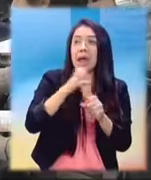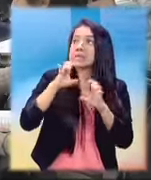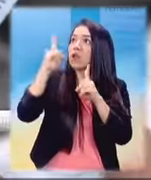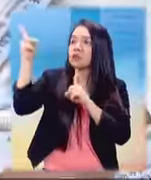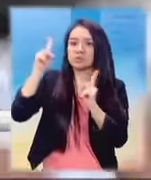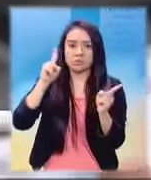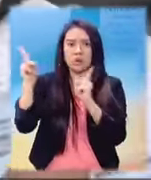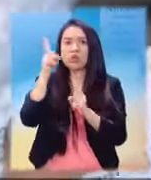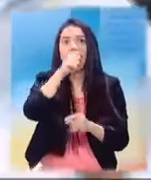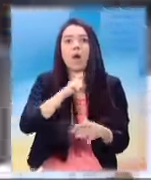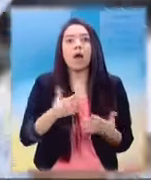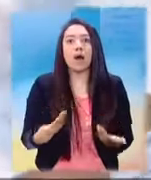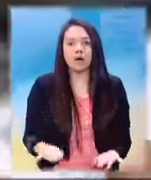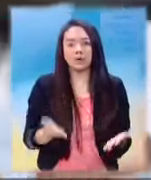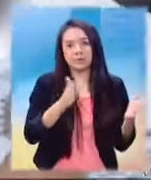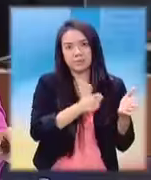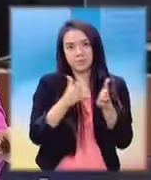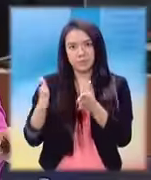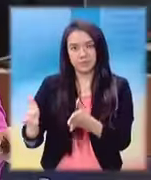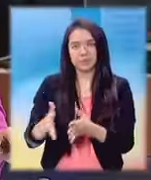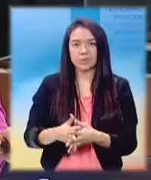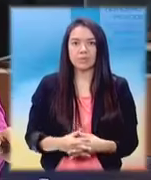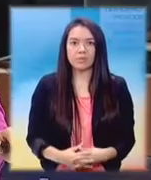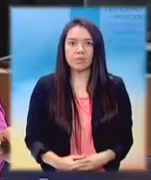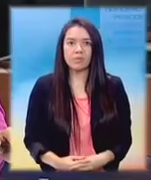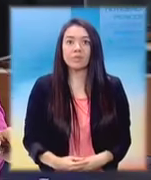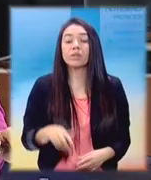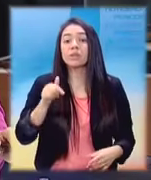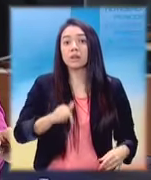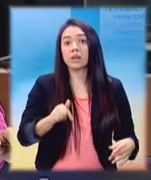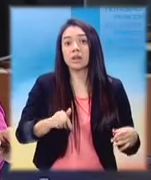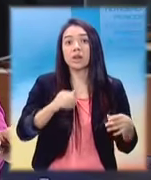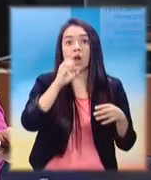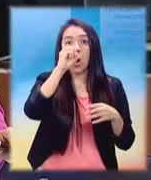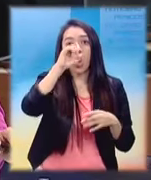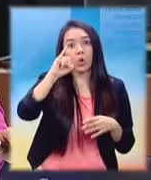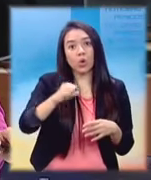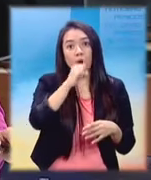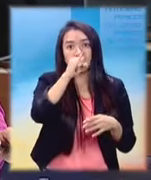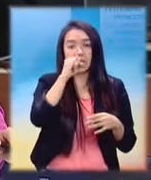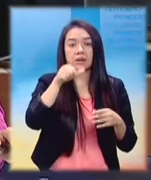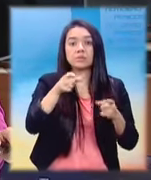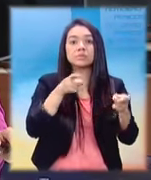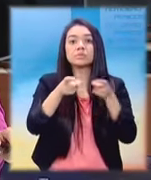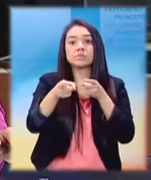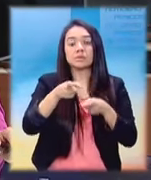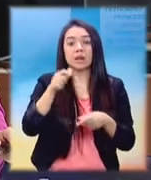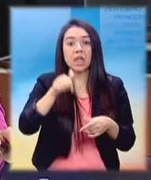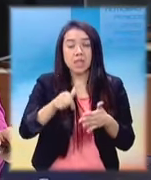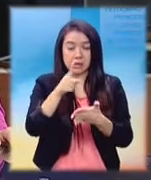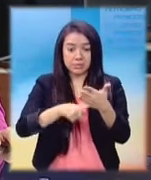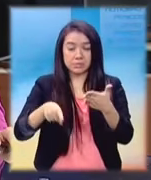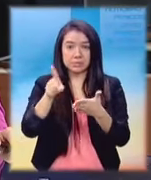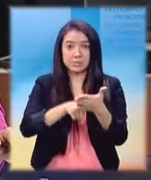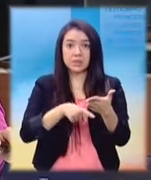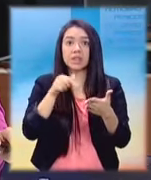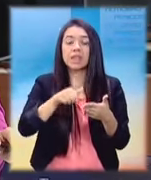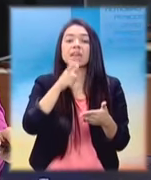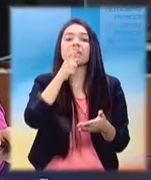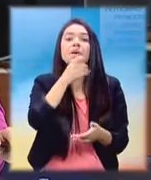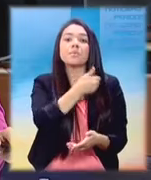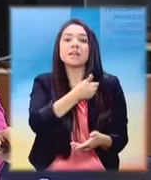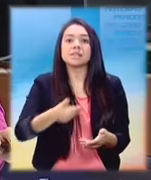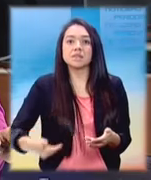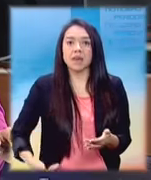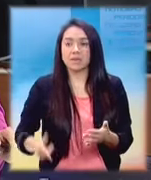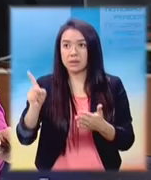Carolina Leverón y Daniel Ramírez. El organismo judicial continúa sin presidente electo entre los magistrados. Pese a que